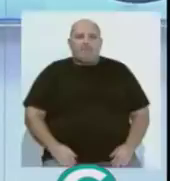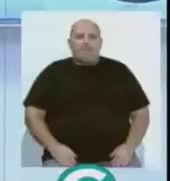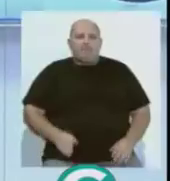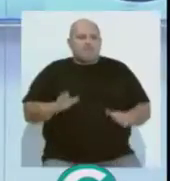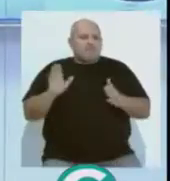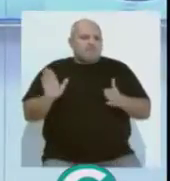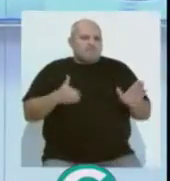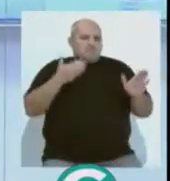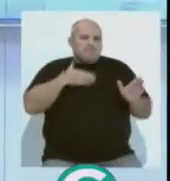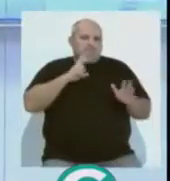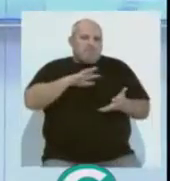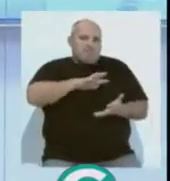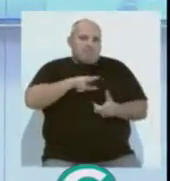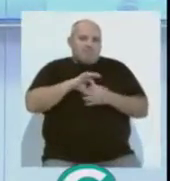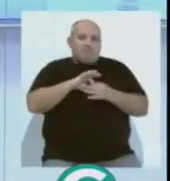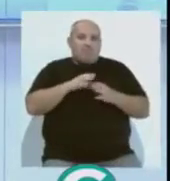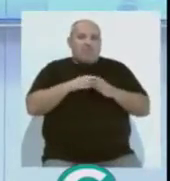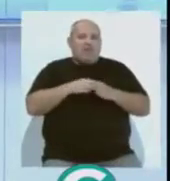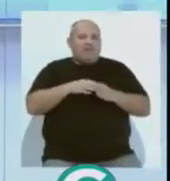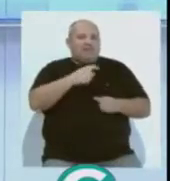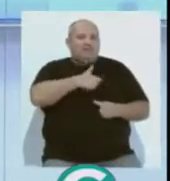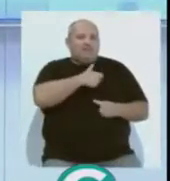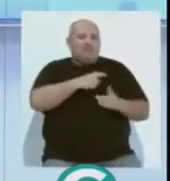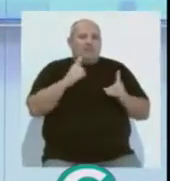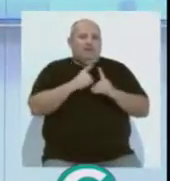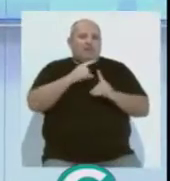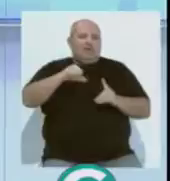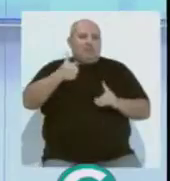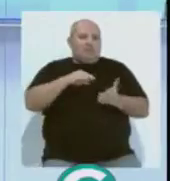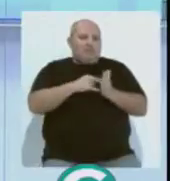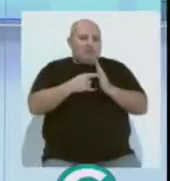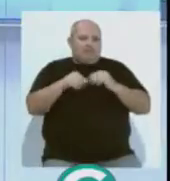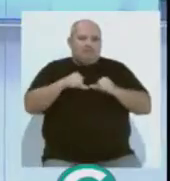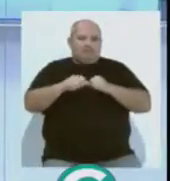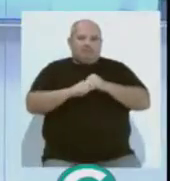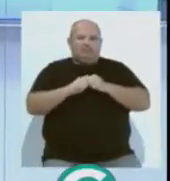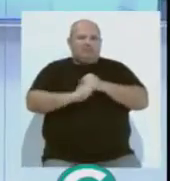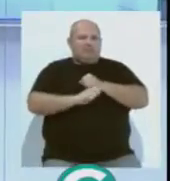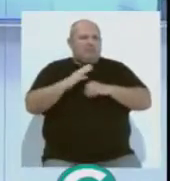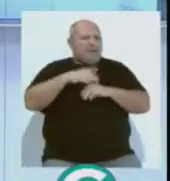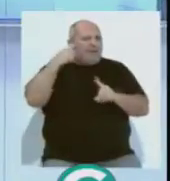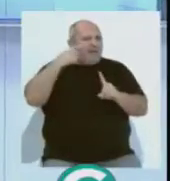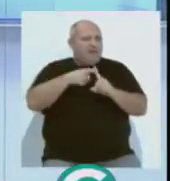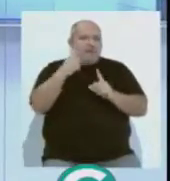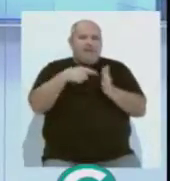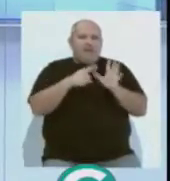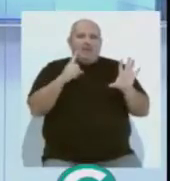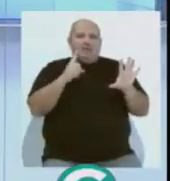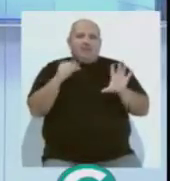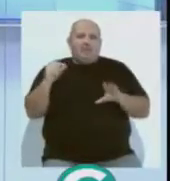Seguimos contándoles más noticias. Navantia culmina los encuentros para aprobar el plan estratégico. El acuerdo permitiría la incorporación de 1